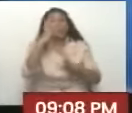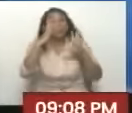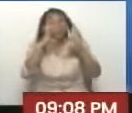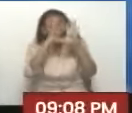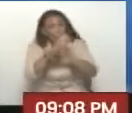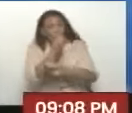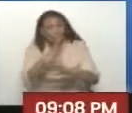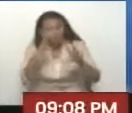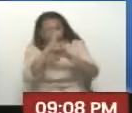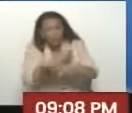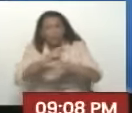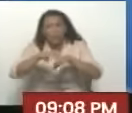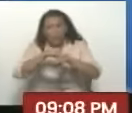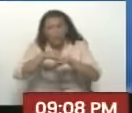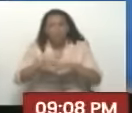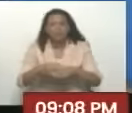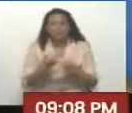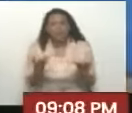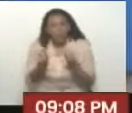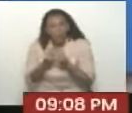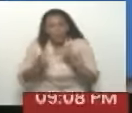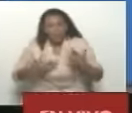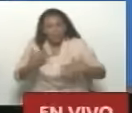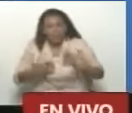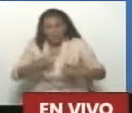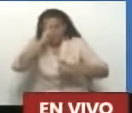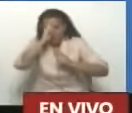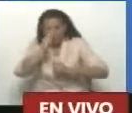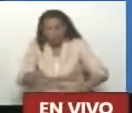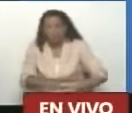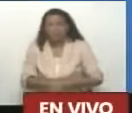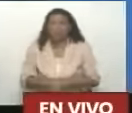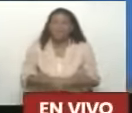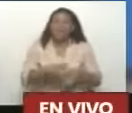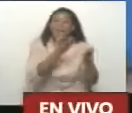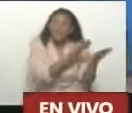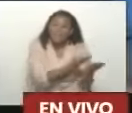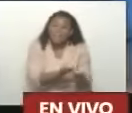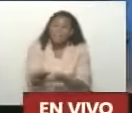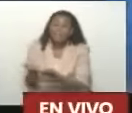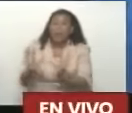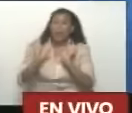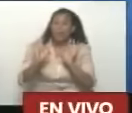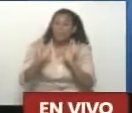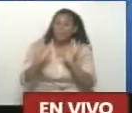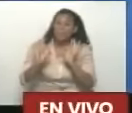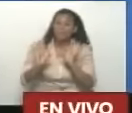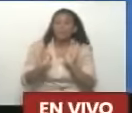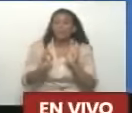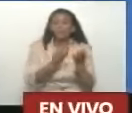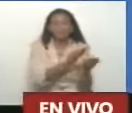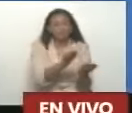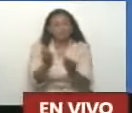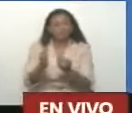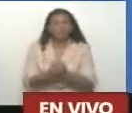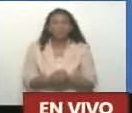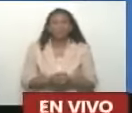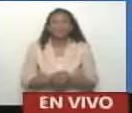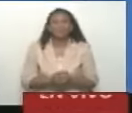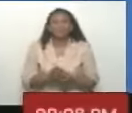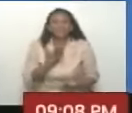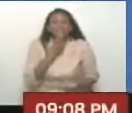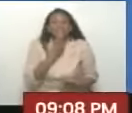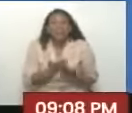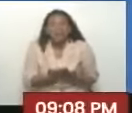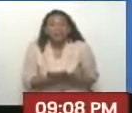acompañan en este momento, en esta actividad. Buenas gobernadores, invitados y compañeros presentes. Quiero darles